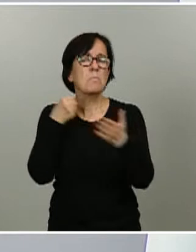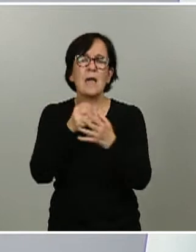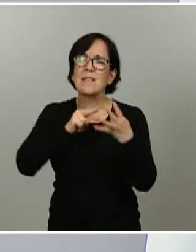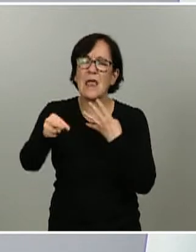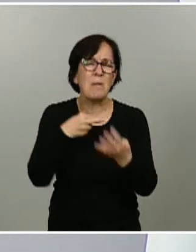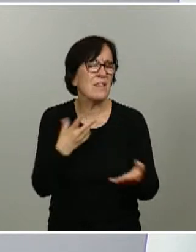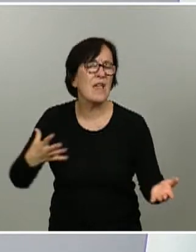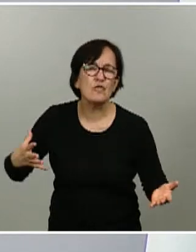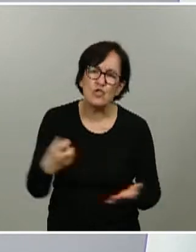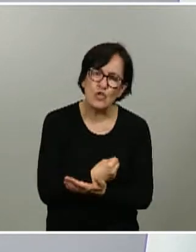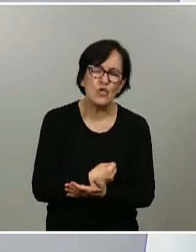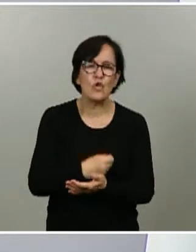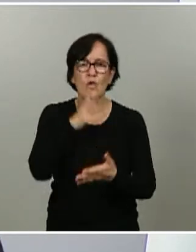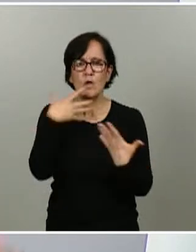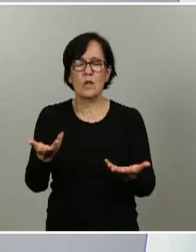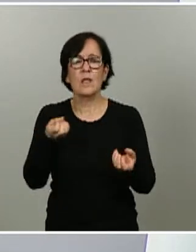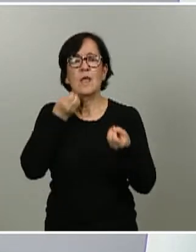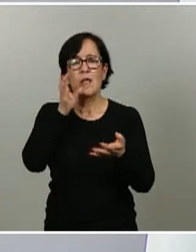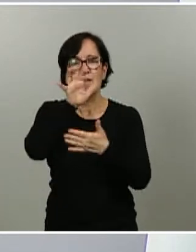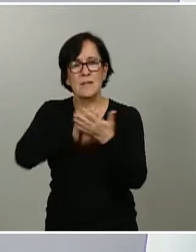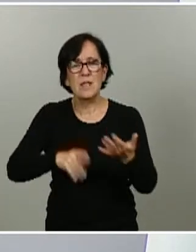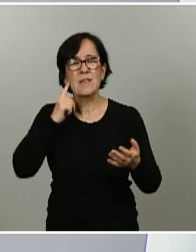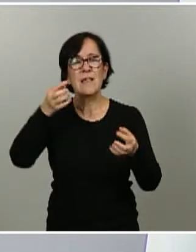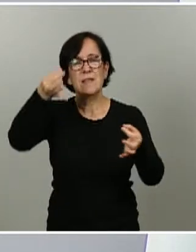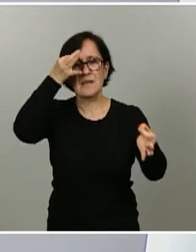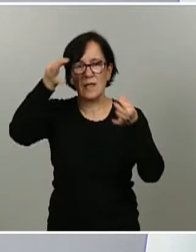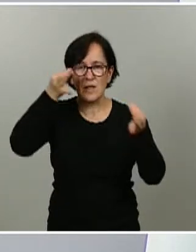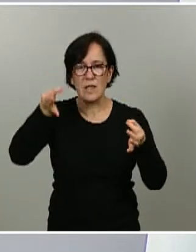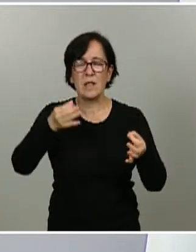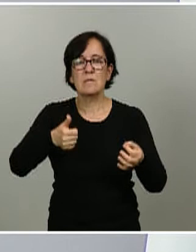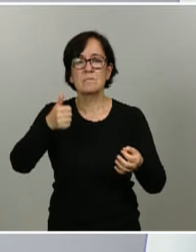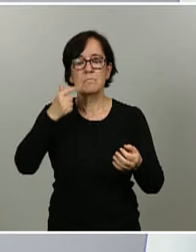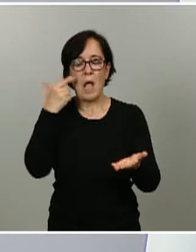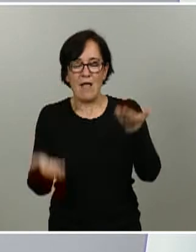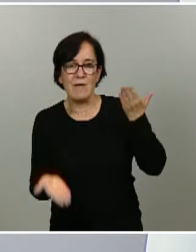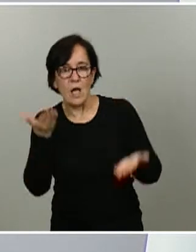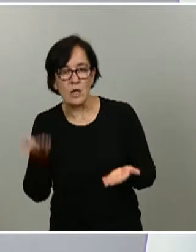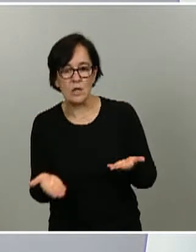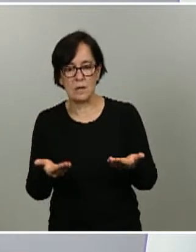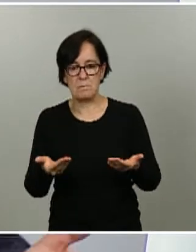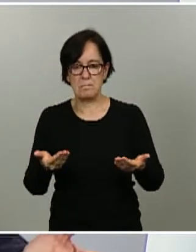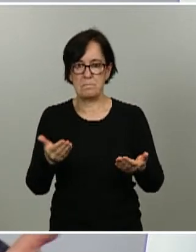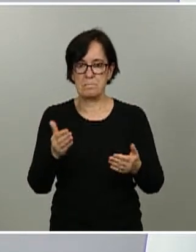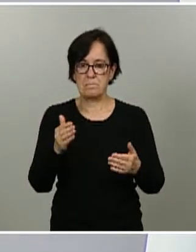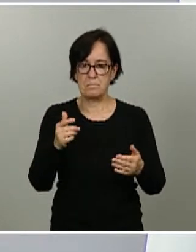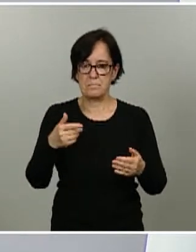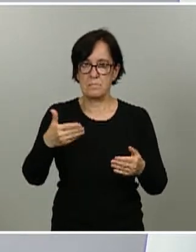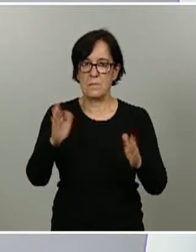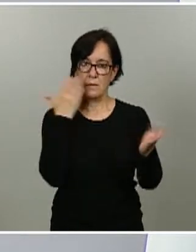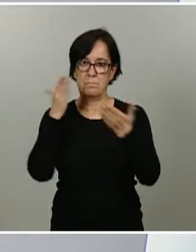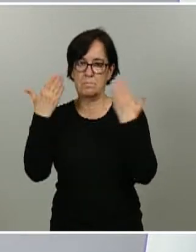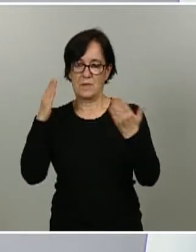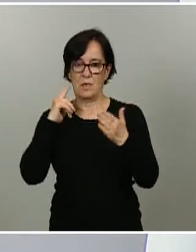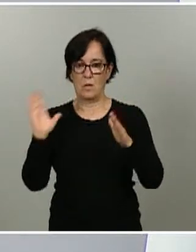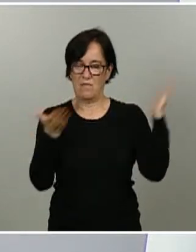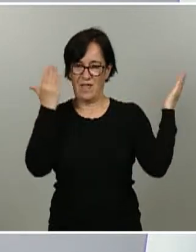También en la información respecto a qué criterios sirven para valorar las peticiones de progresión de fase, son unos criterios que explicó